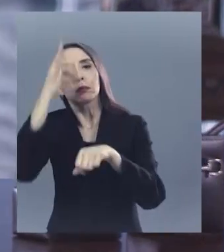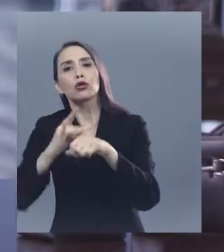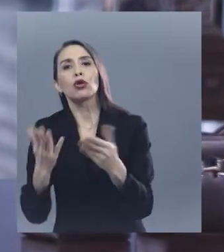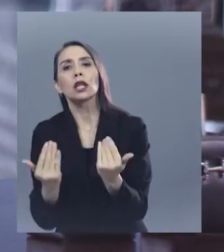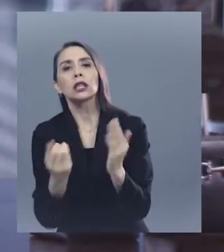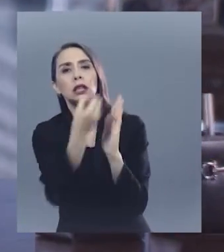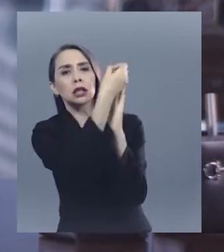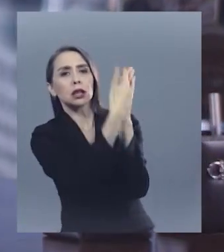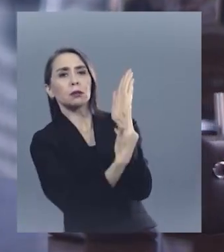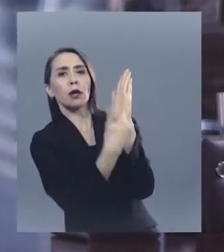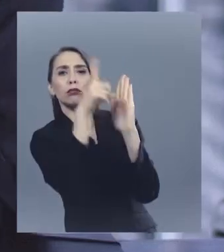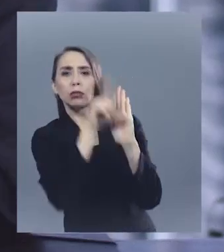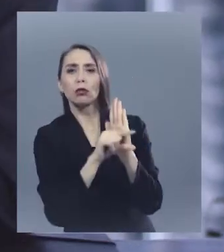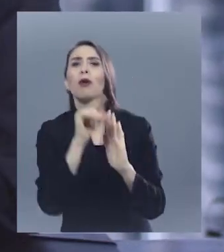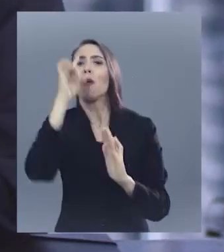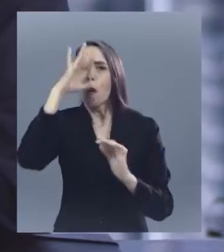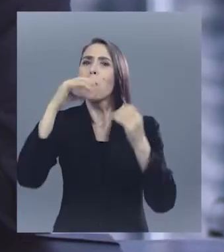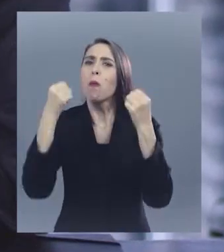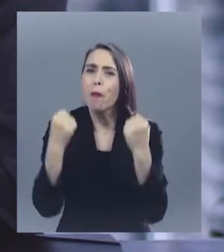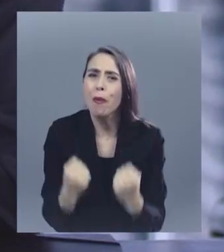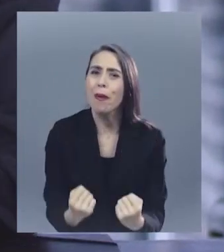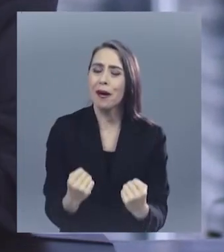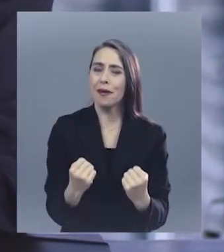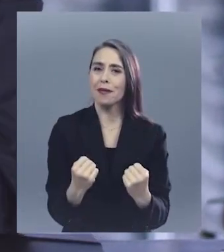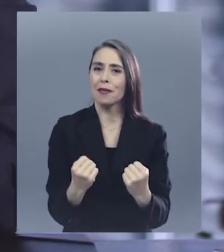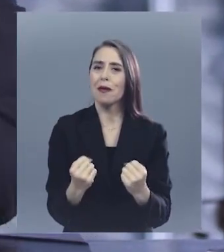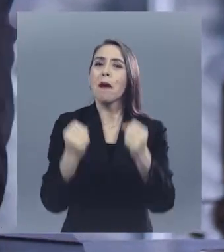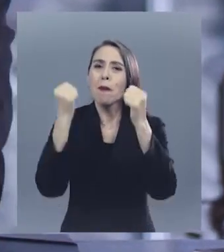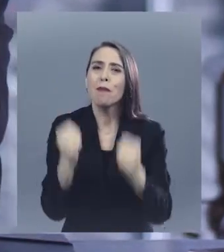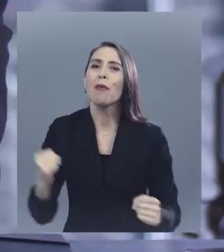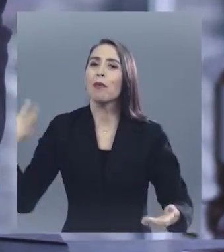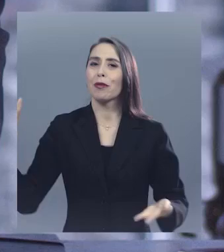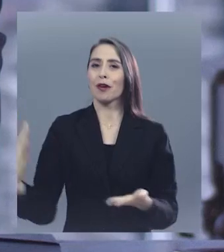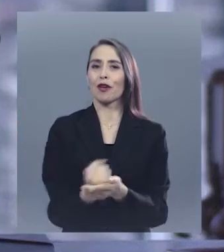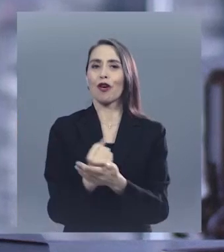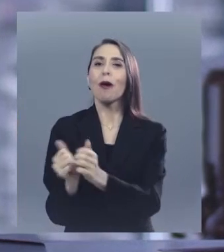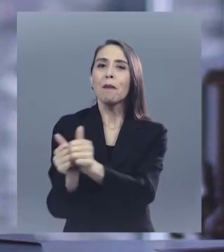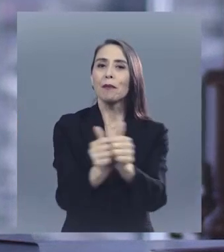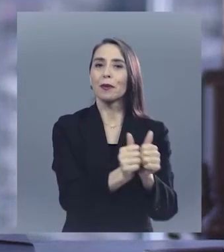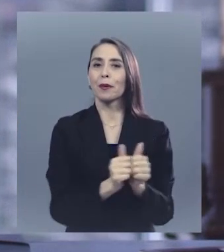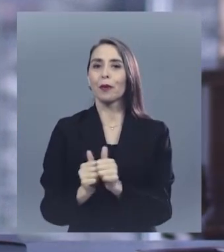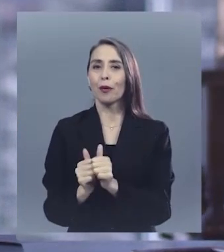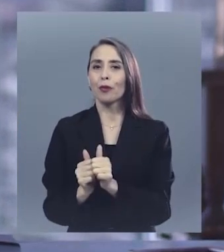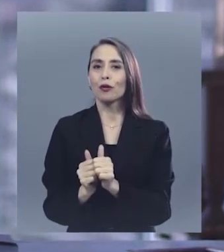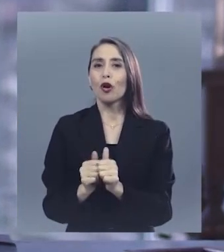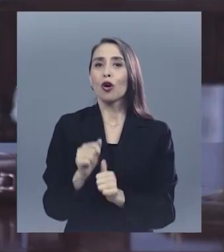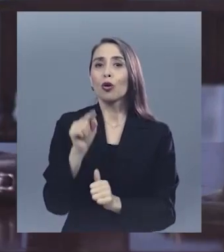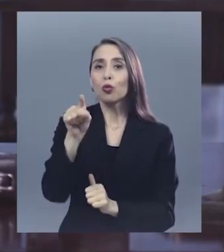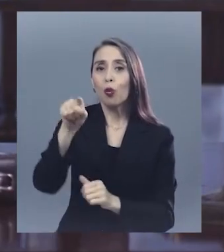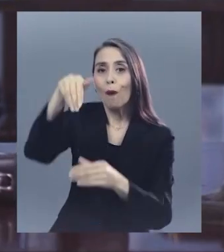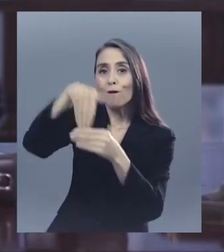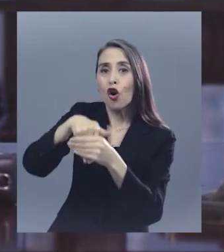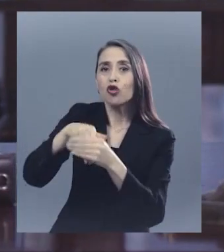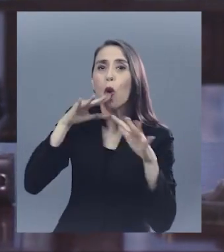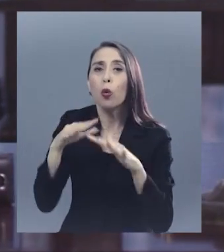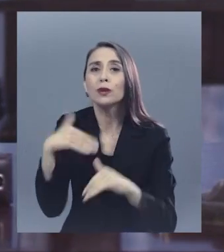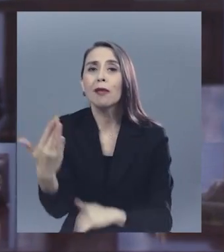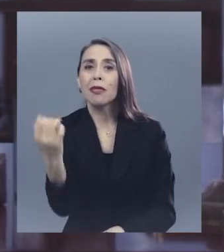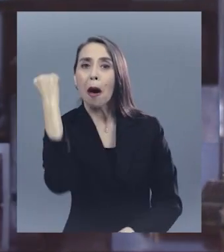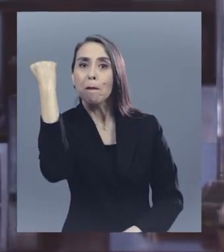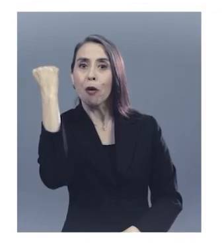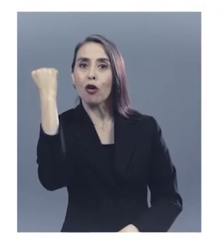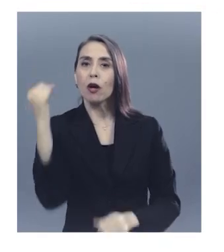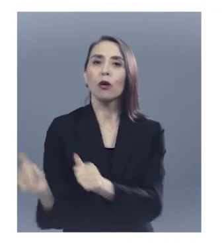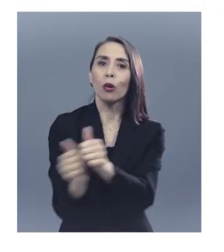con las listas de espera Sabemos que es posible Sabemos que podemos lograrlo juntos Usa el poder de